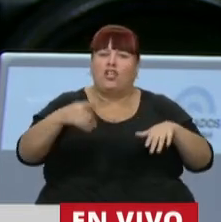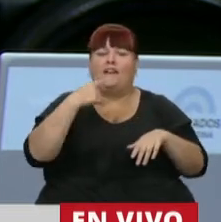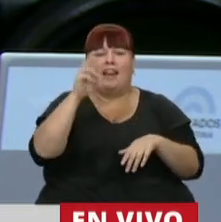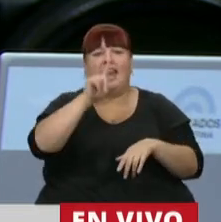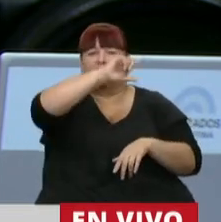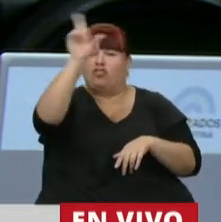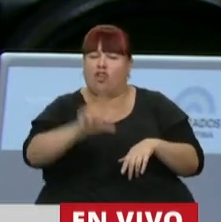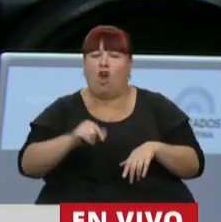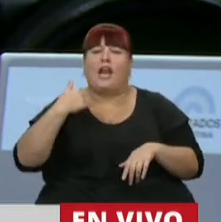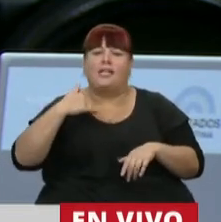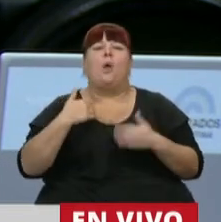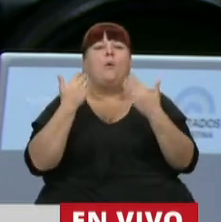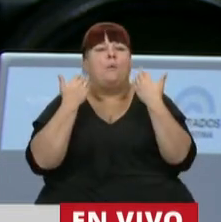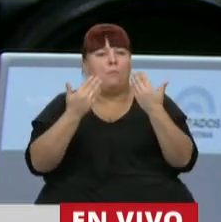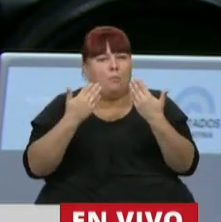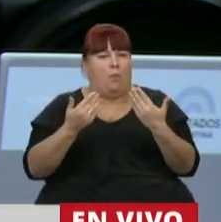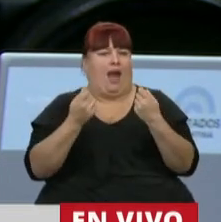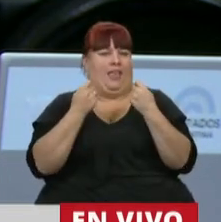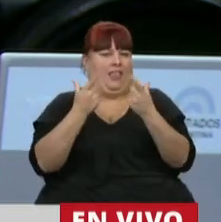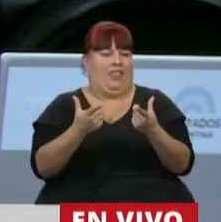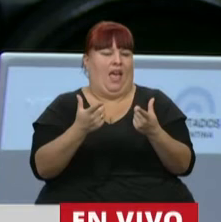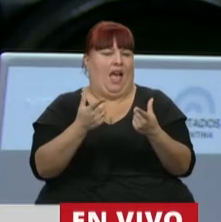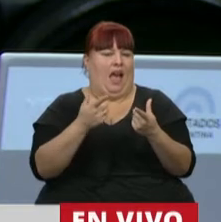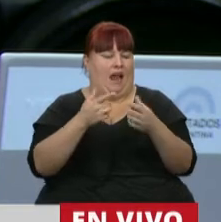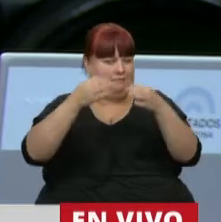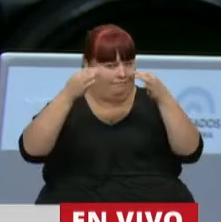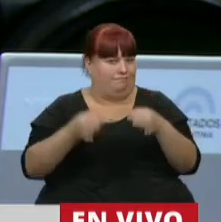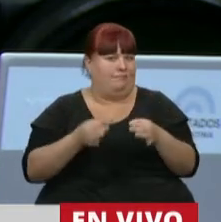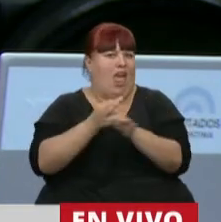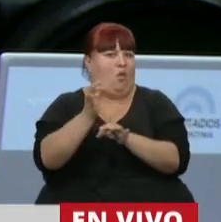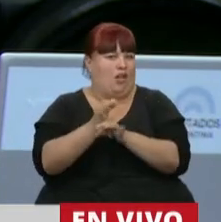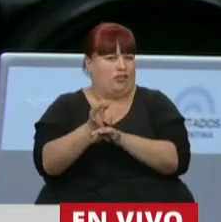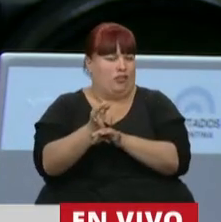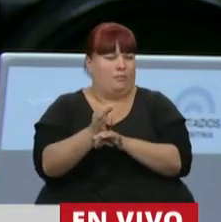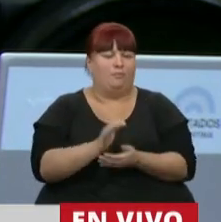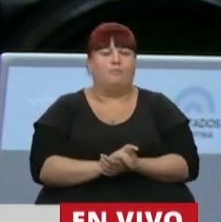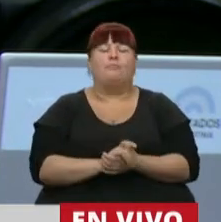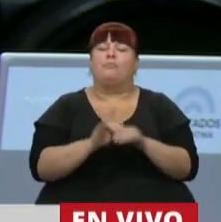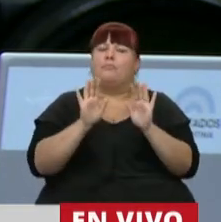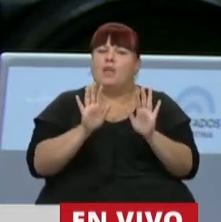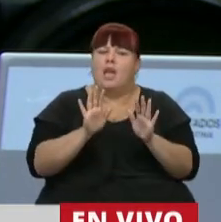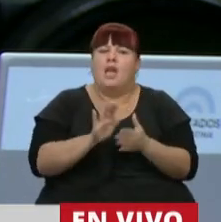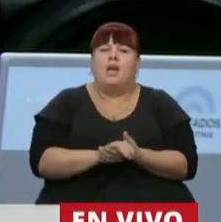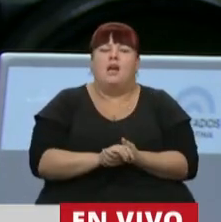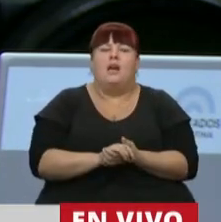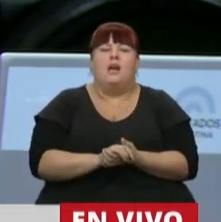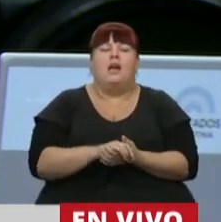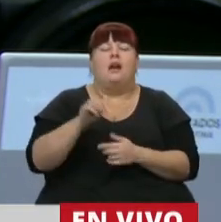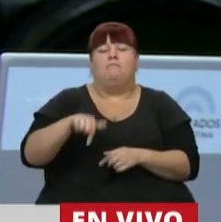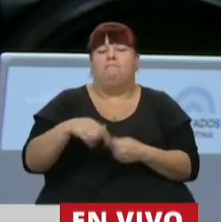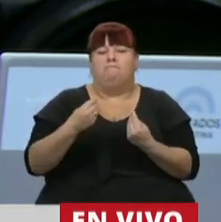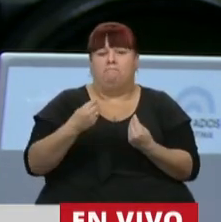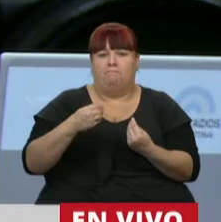y niñas en la Argentina puedan acceder efectivamente a la educación. Miren, lo que nos está